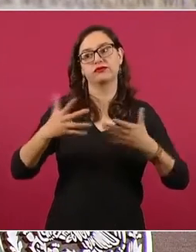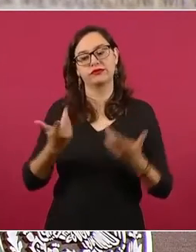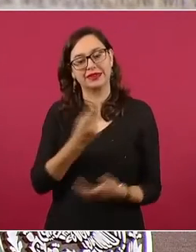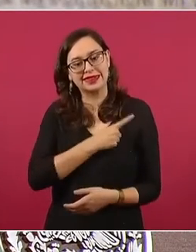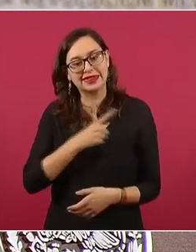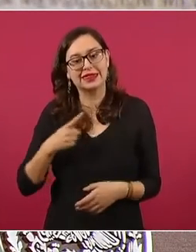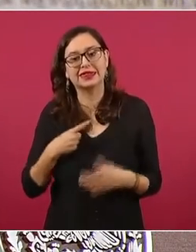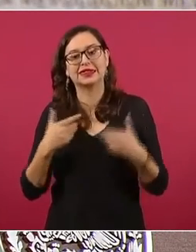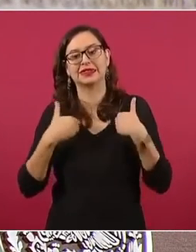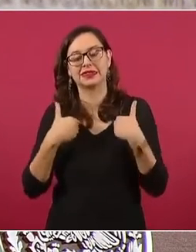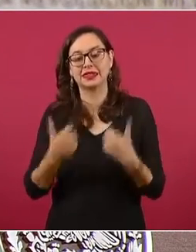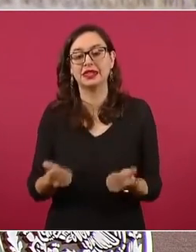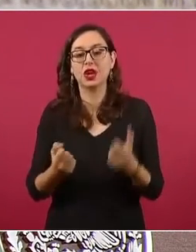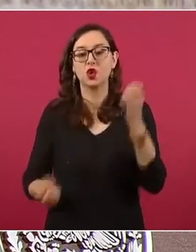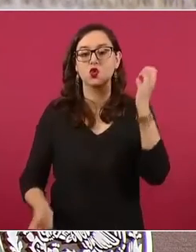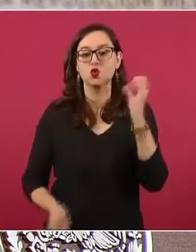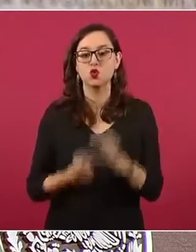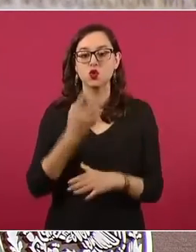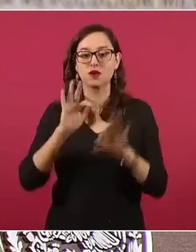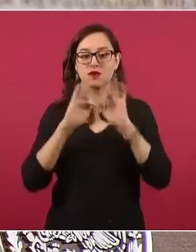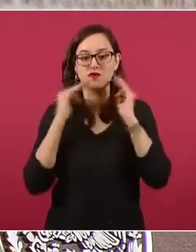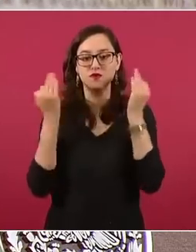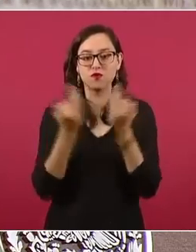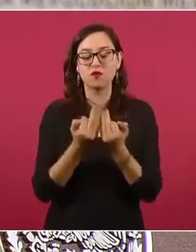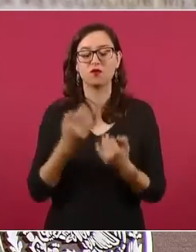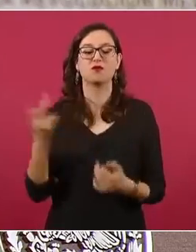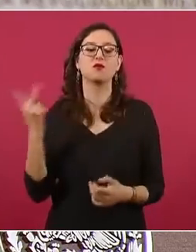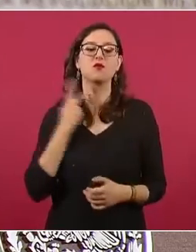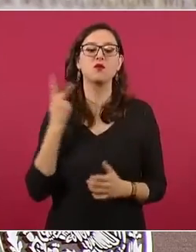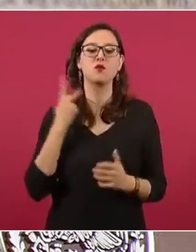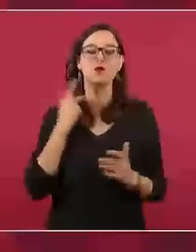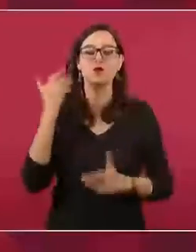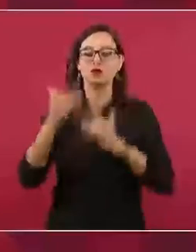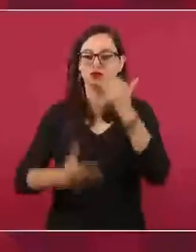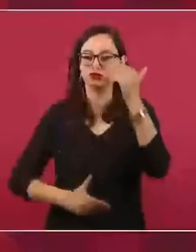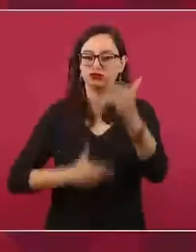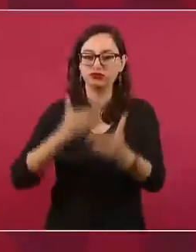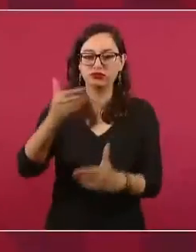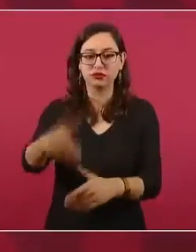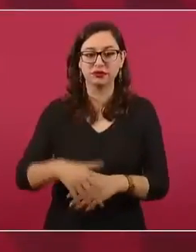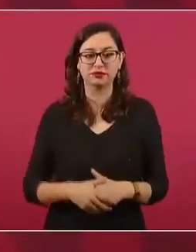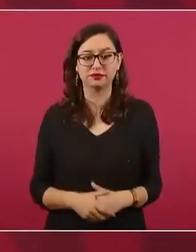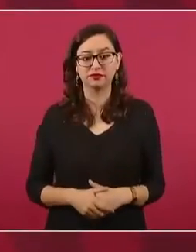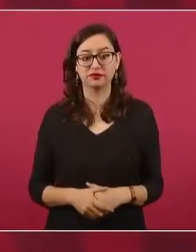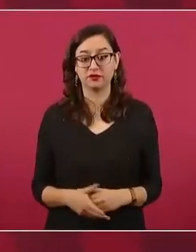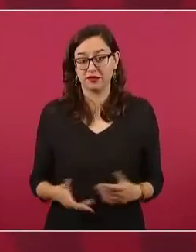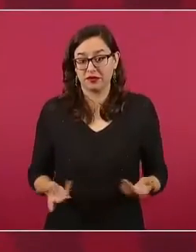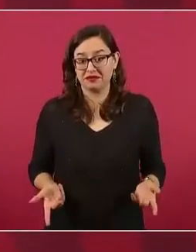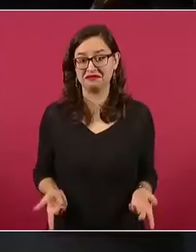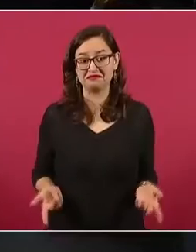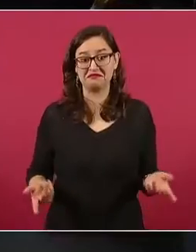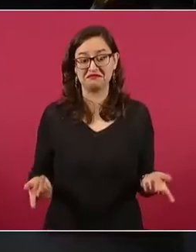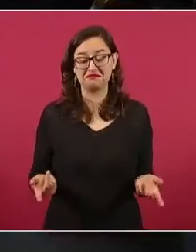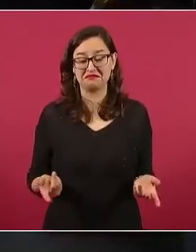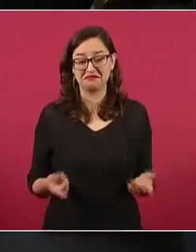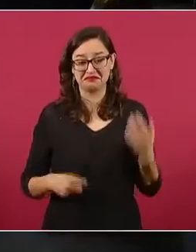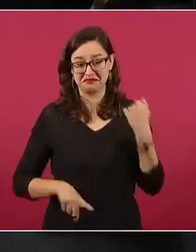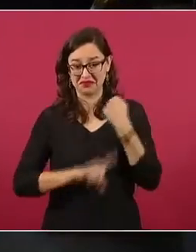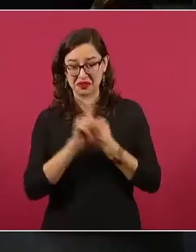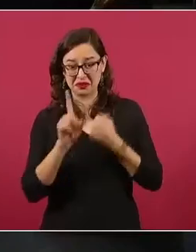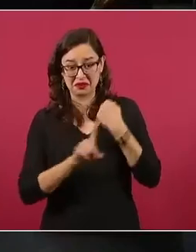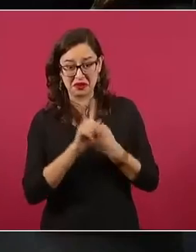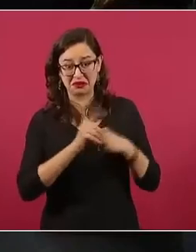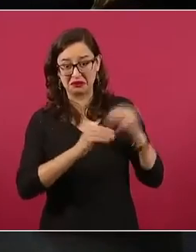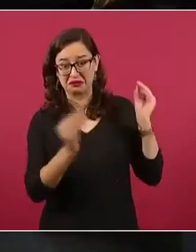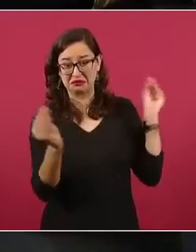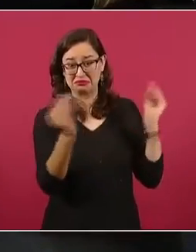tienen que ir avanzando en eso. Entonces, no pasa absolutamente nada que en Chihuahua haya